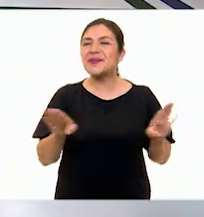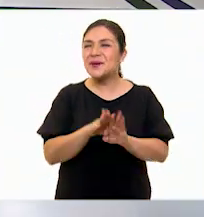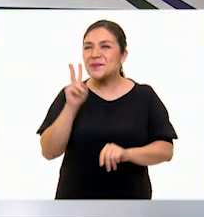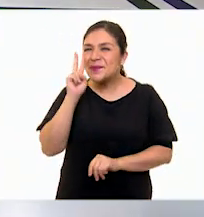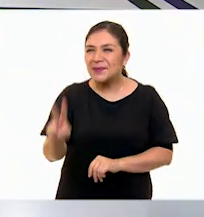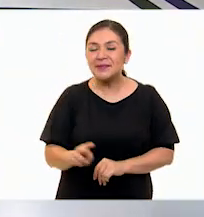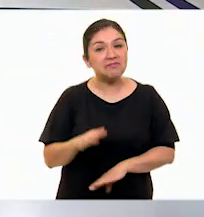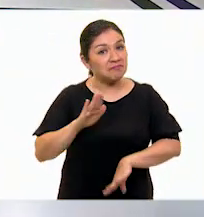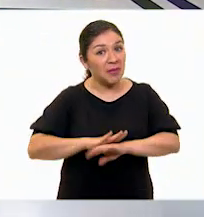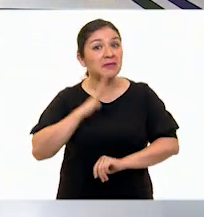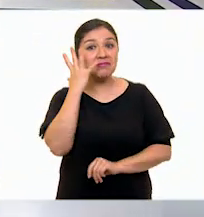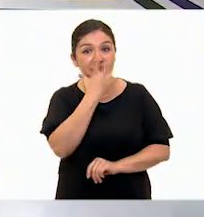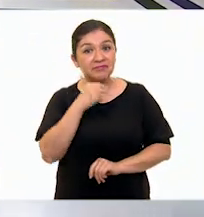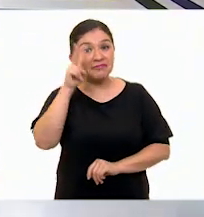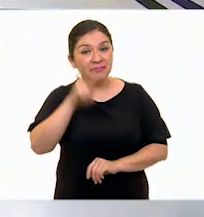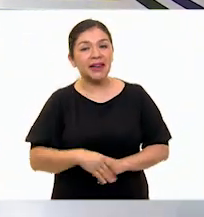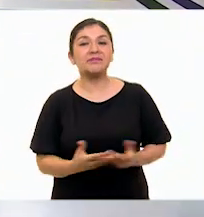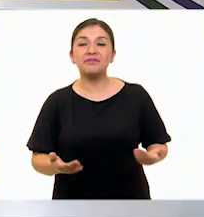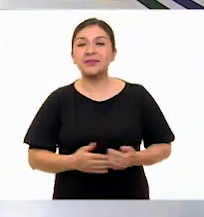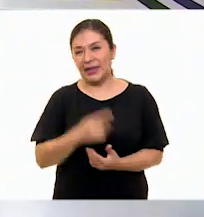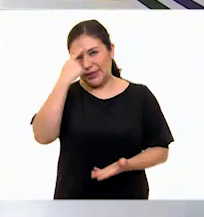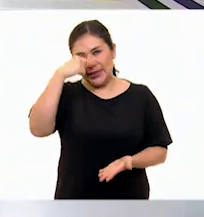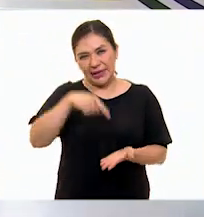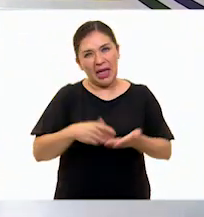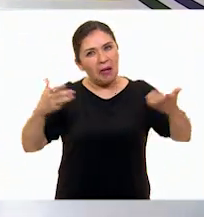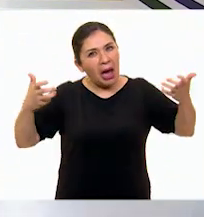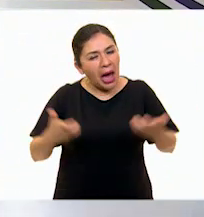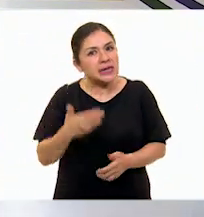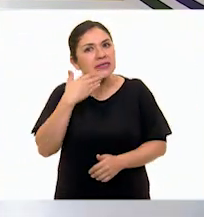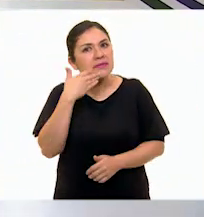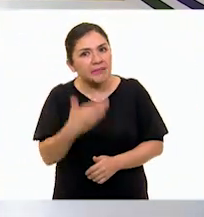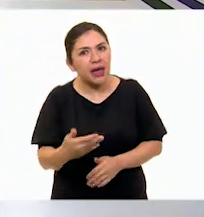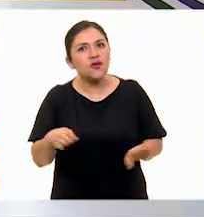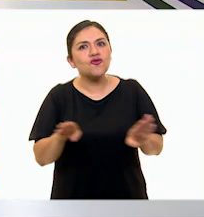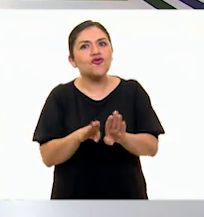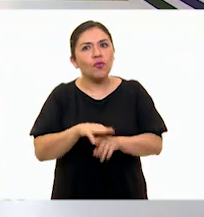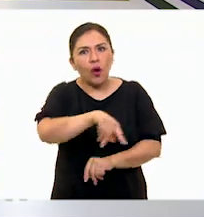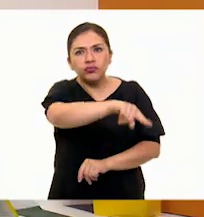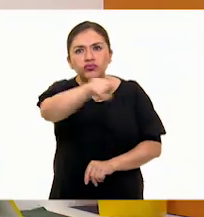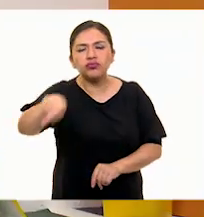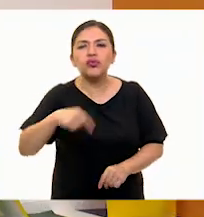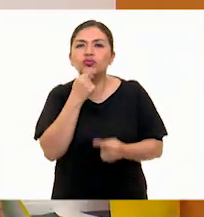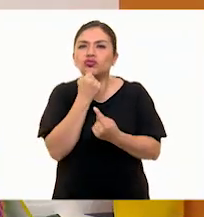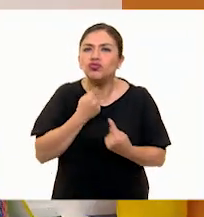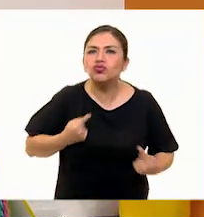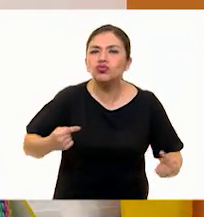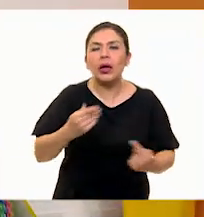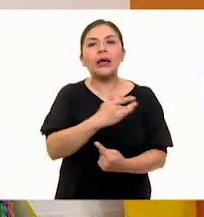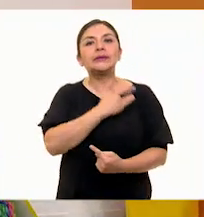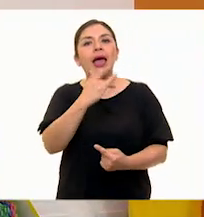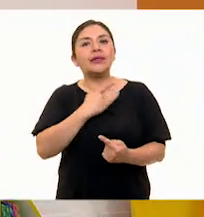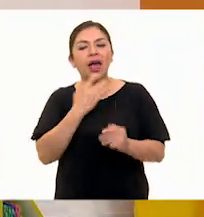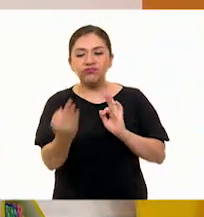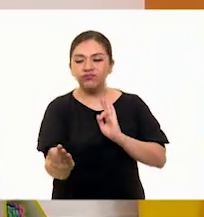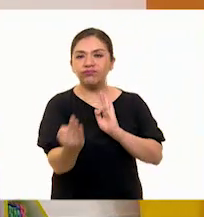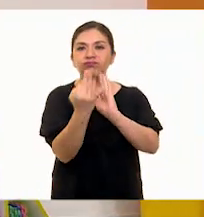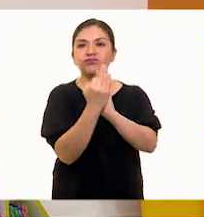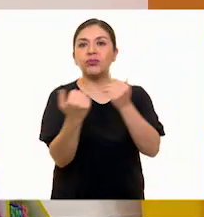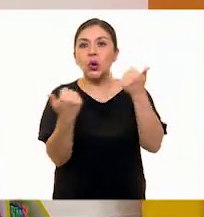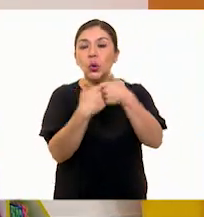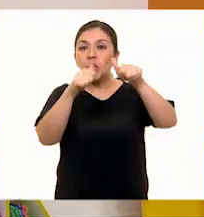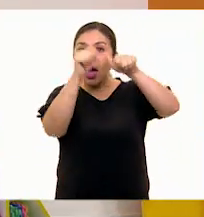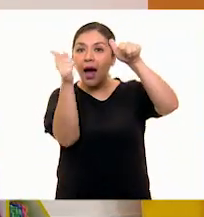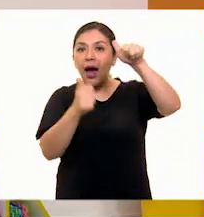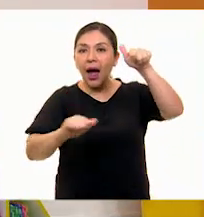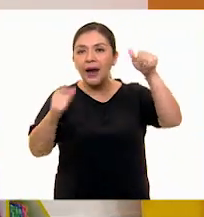Sí, padrísimo. Pues yo creo que estamos logrando acercar a muchas niñas y niños al arte y también